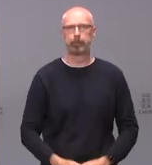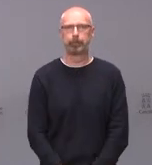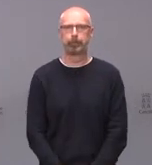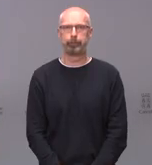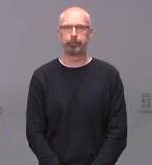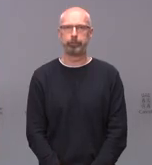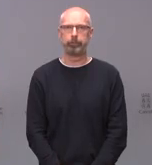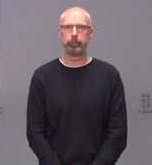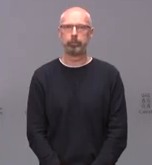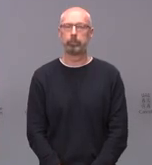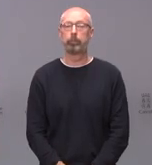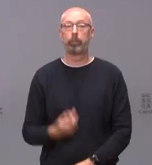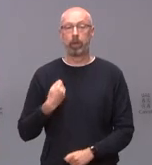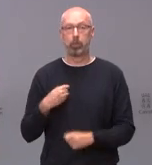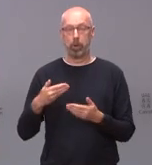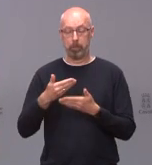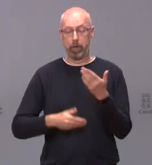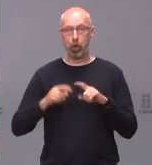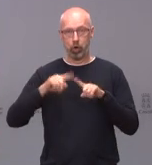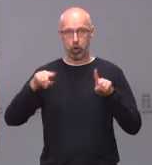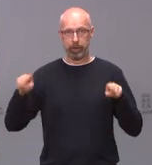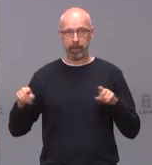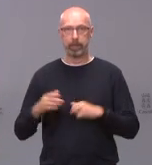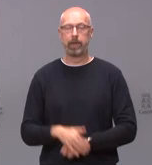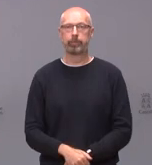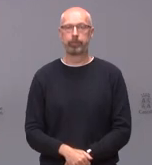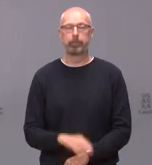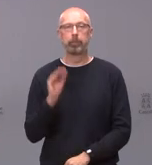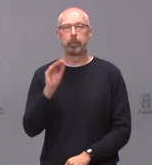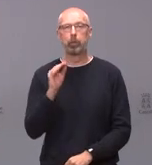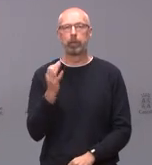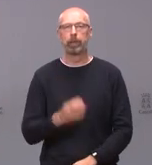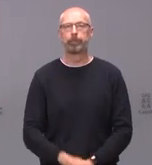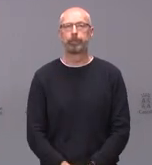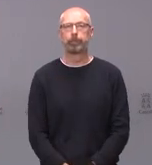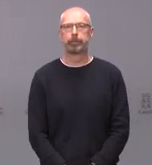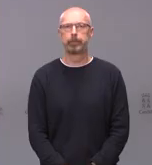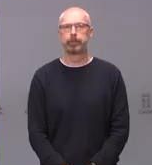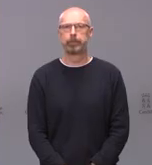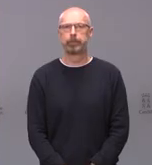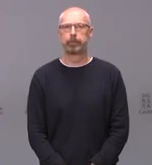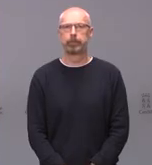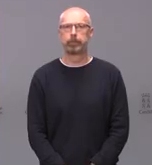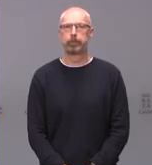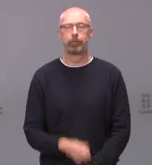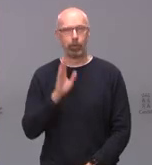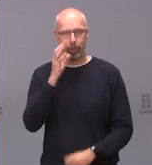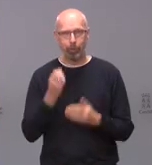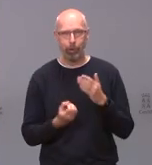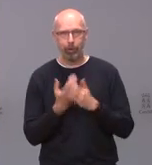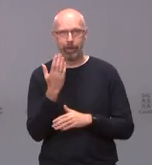desde el norte de Castilla sigue esta rueda de prensa Susana Escribano Susana adelante hola buenos días